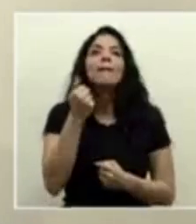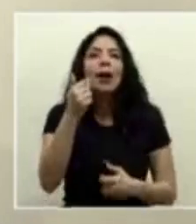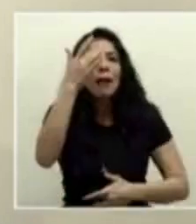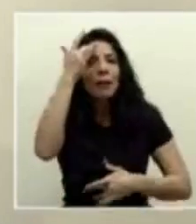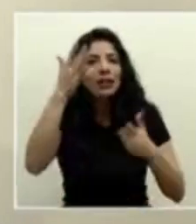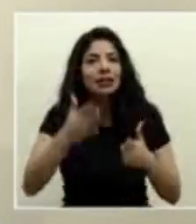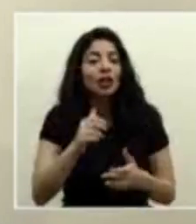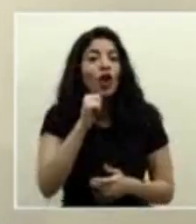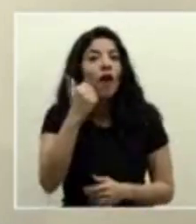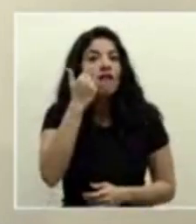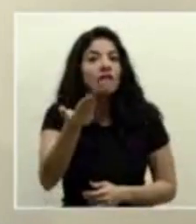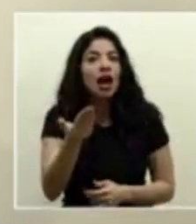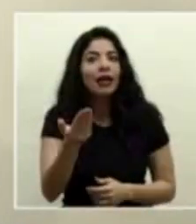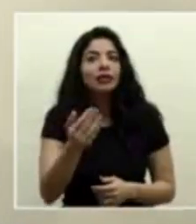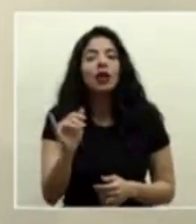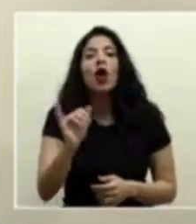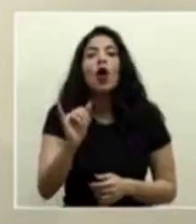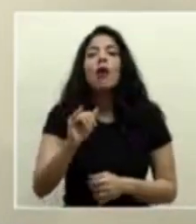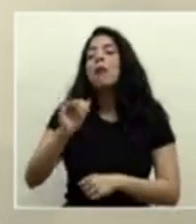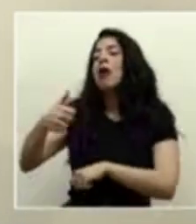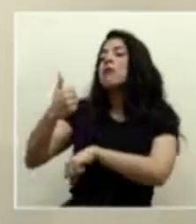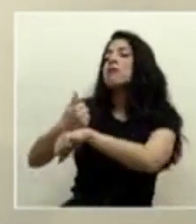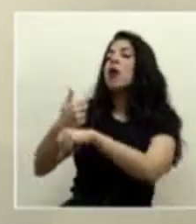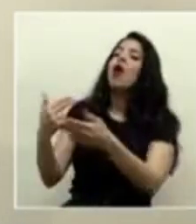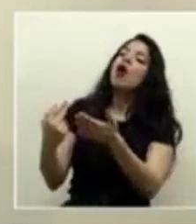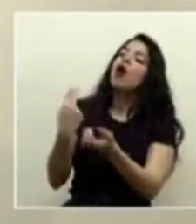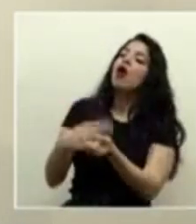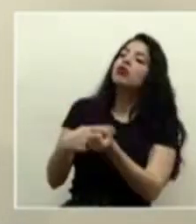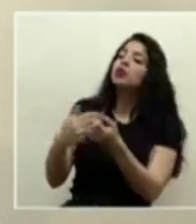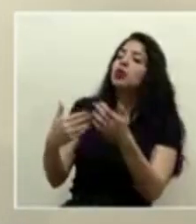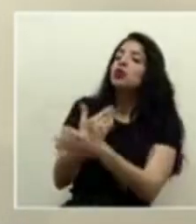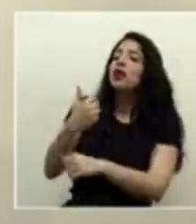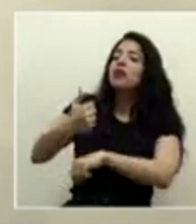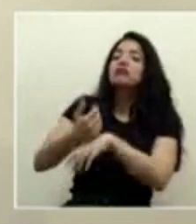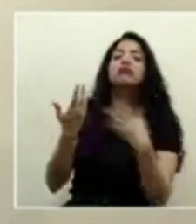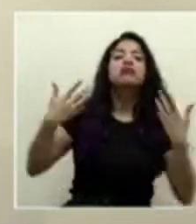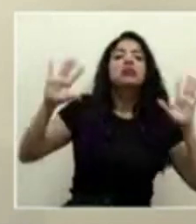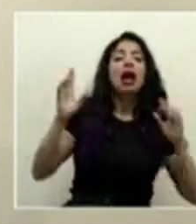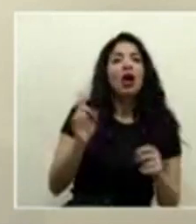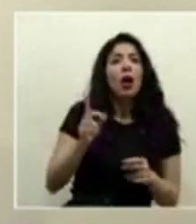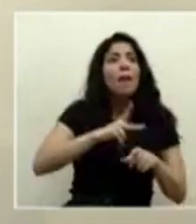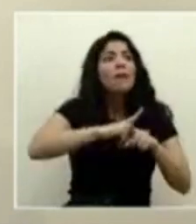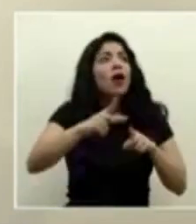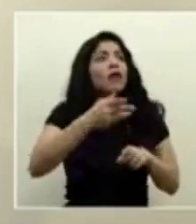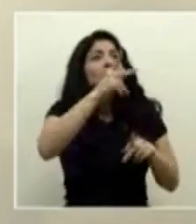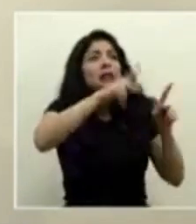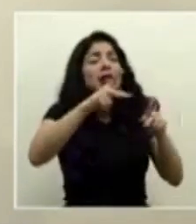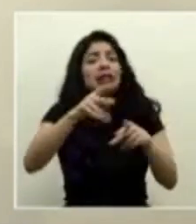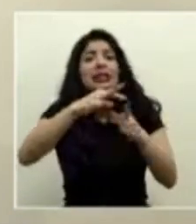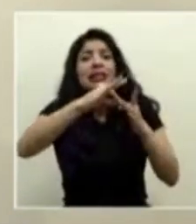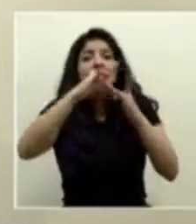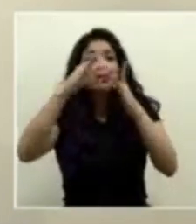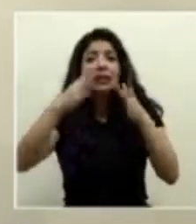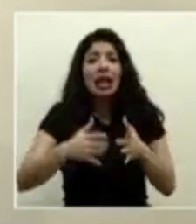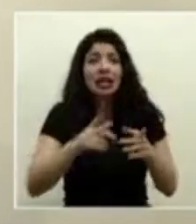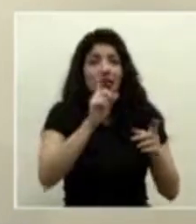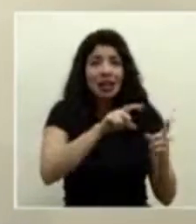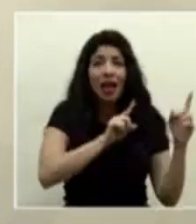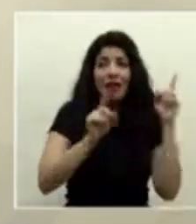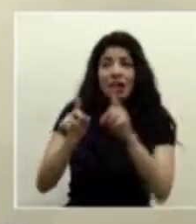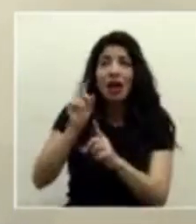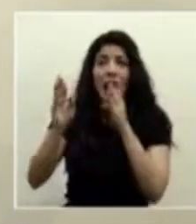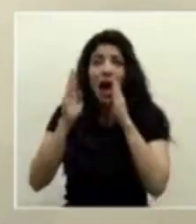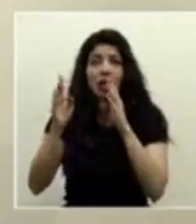No es tan fácil como hacer un hospital entero y ya, verdad, porque los profesionales y todo el personal especializado que tiene que atender esto, pues